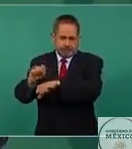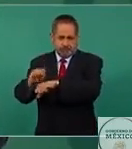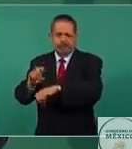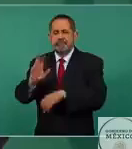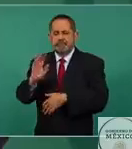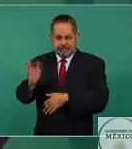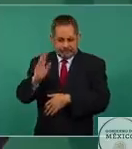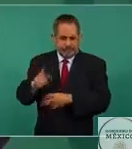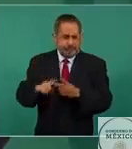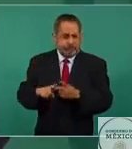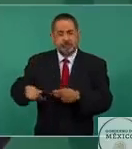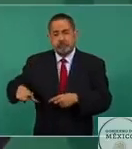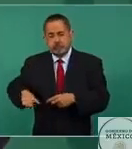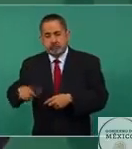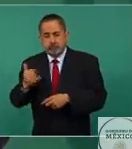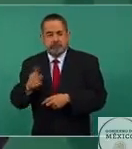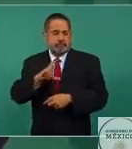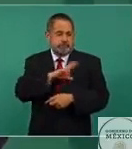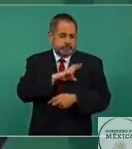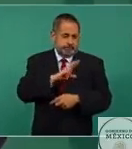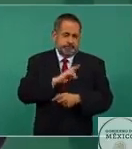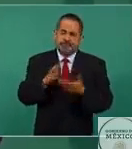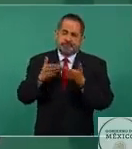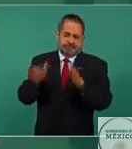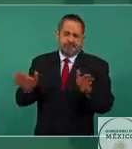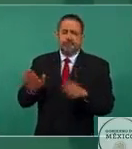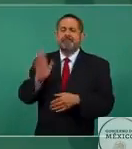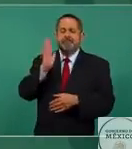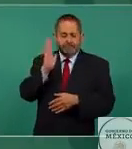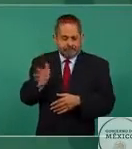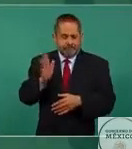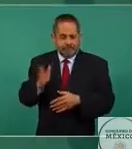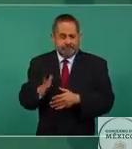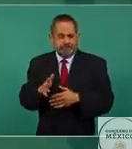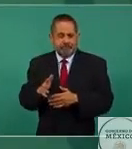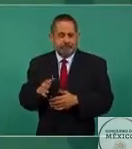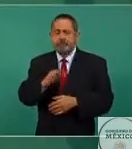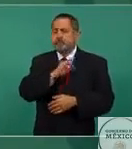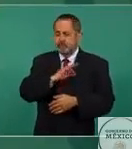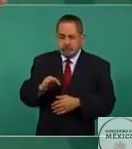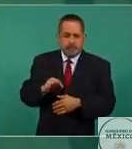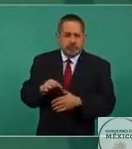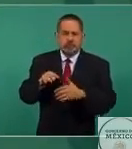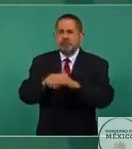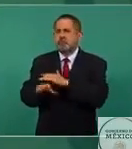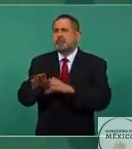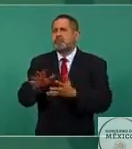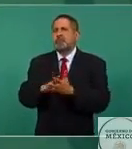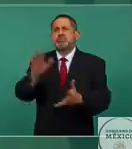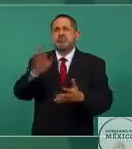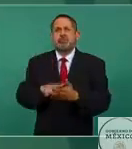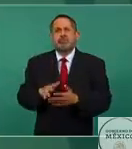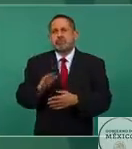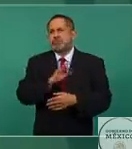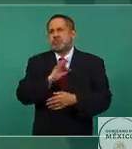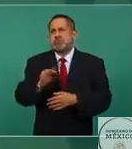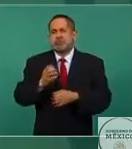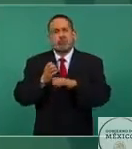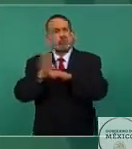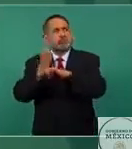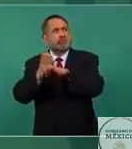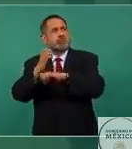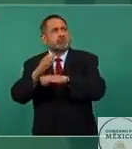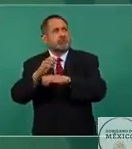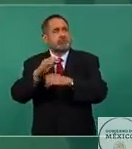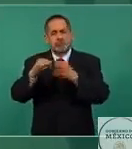pública y privada, casi son todos los estados.